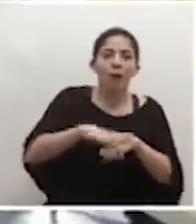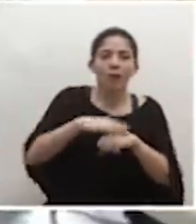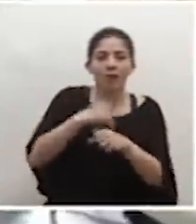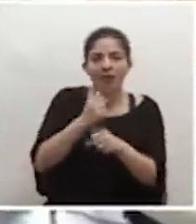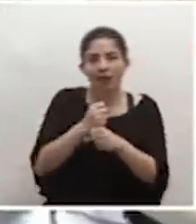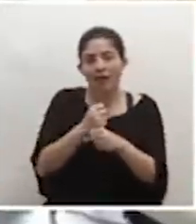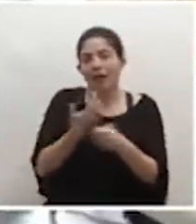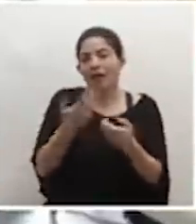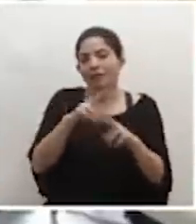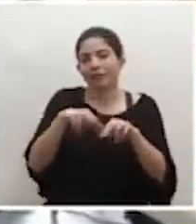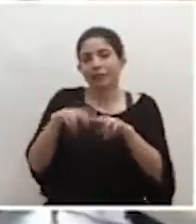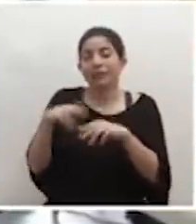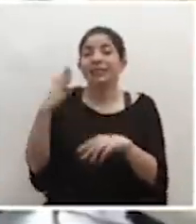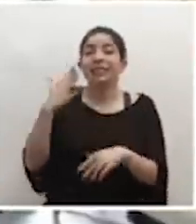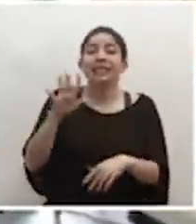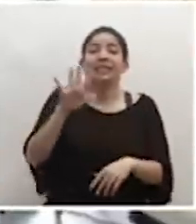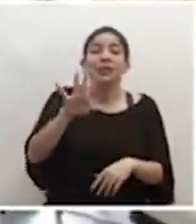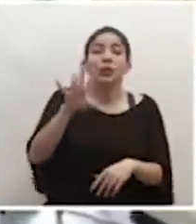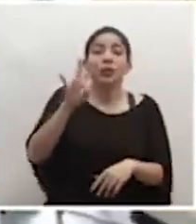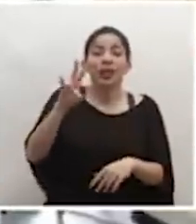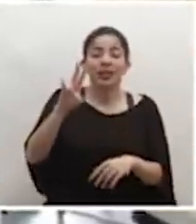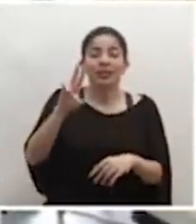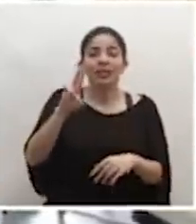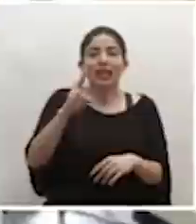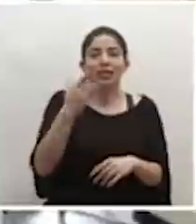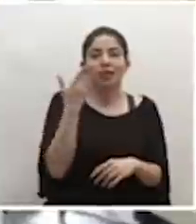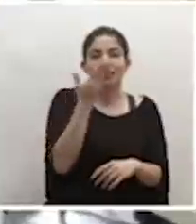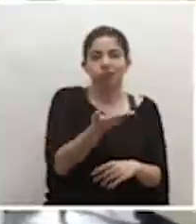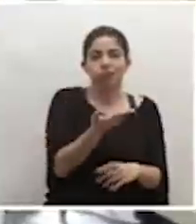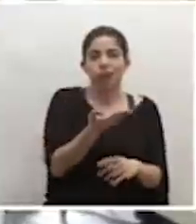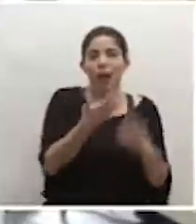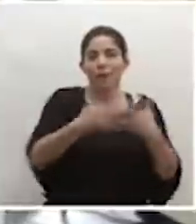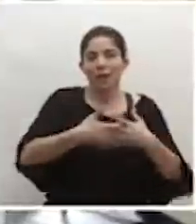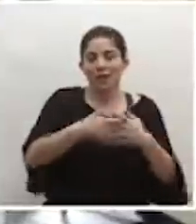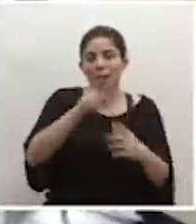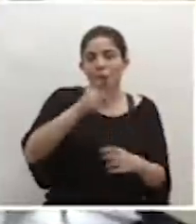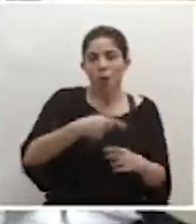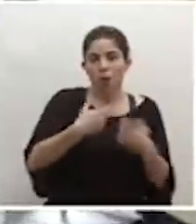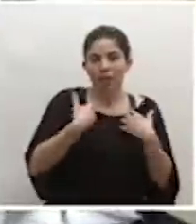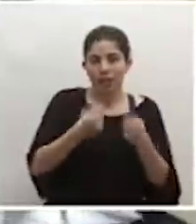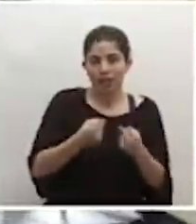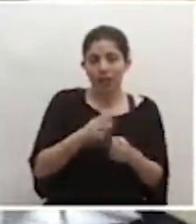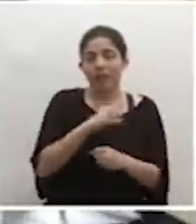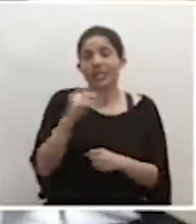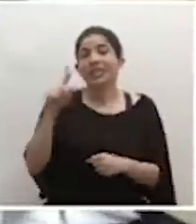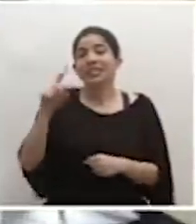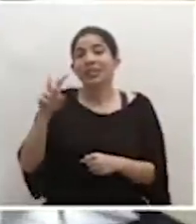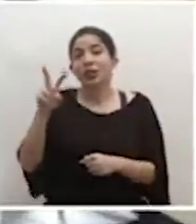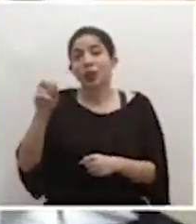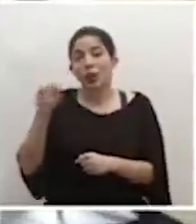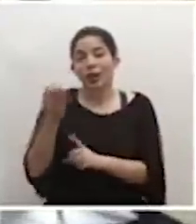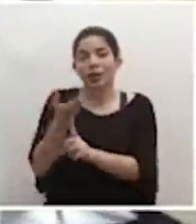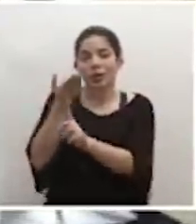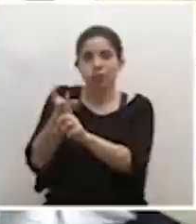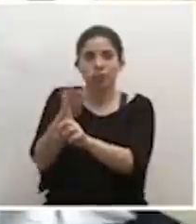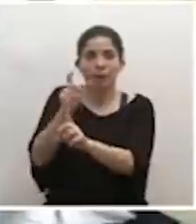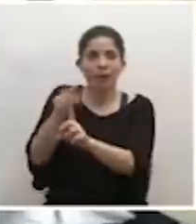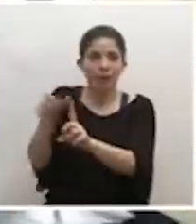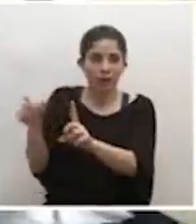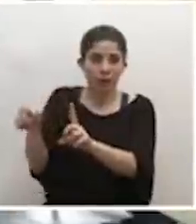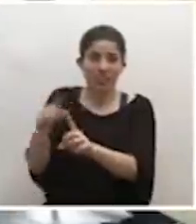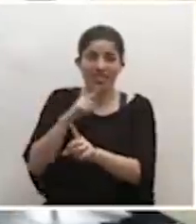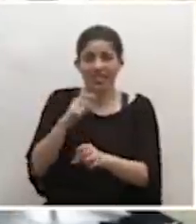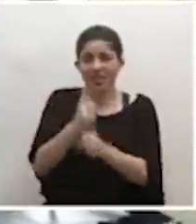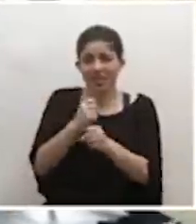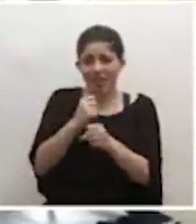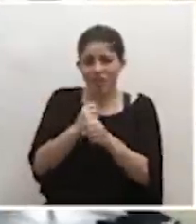han girado 57 órdenes sanitarias a empresas y 120 a personas. Este trabajo es un